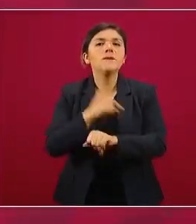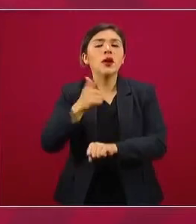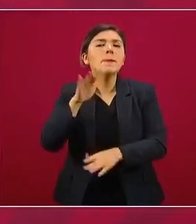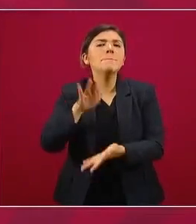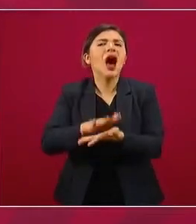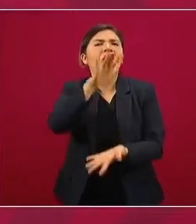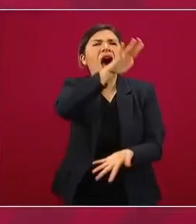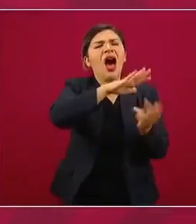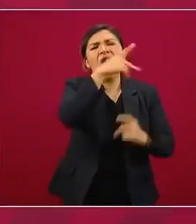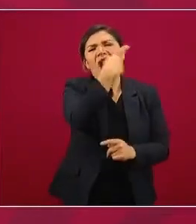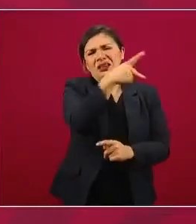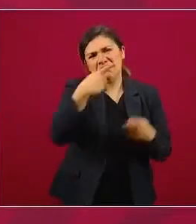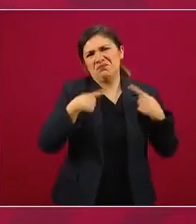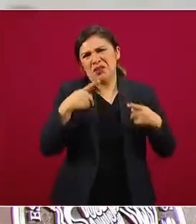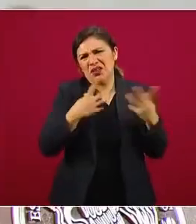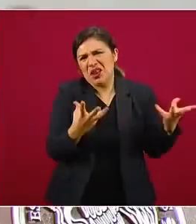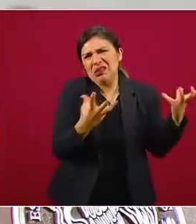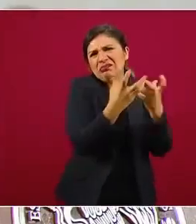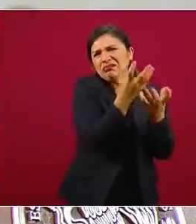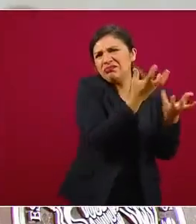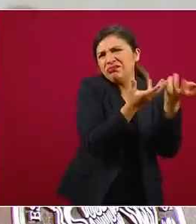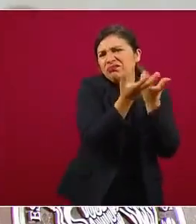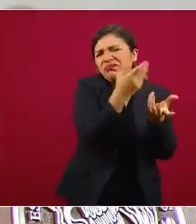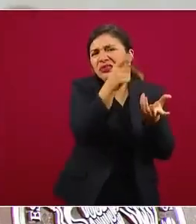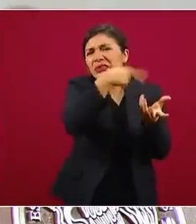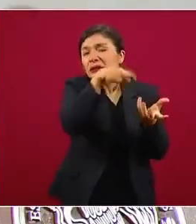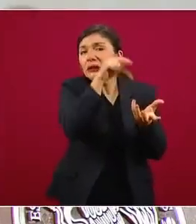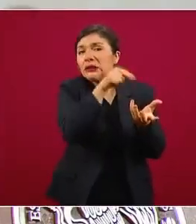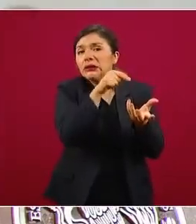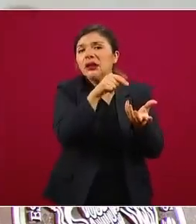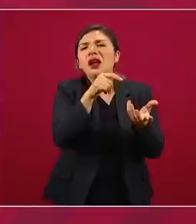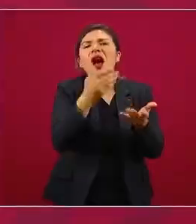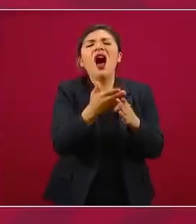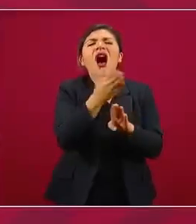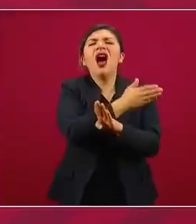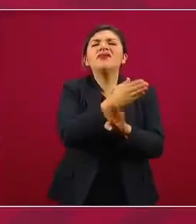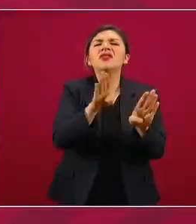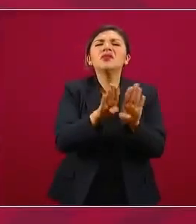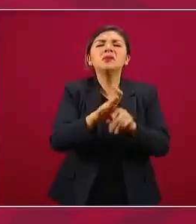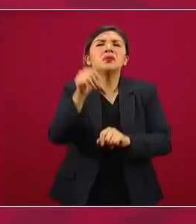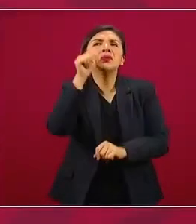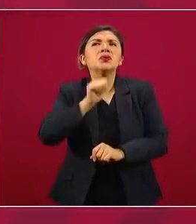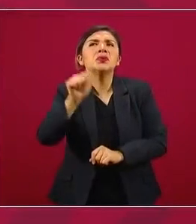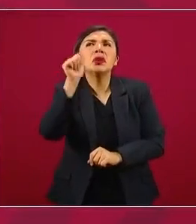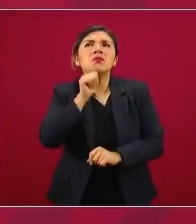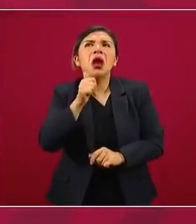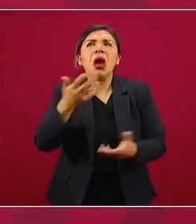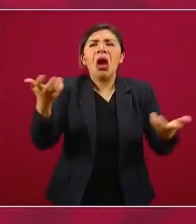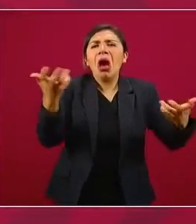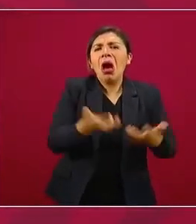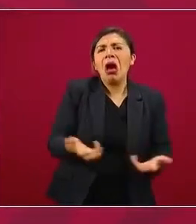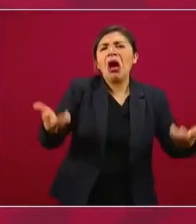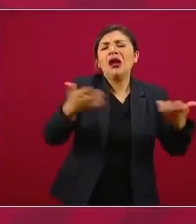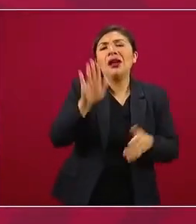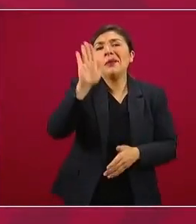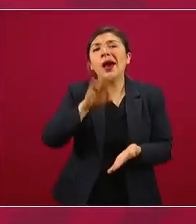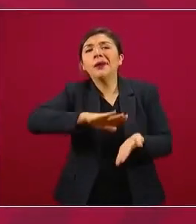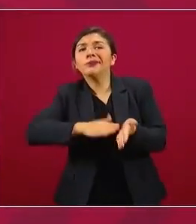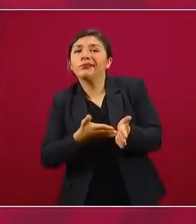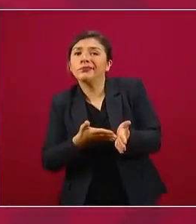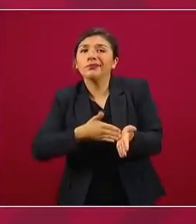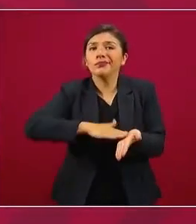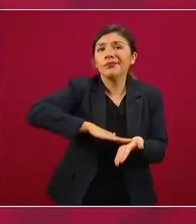de estos personajes sociales actuaban siempre simulando